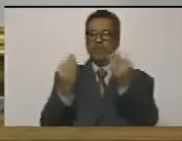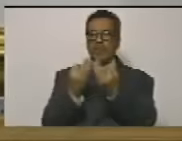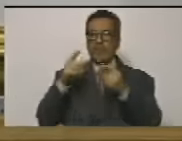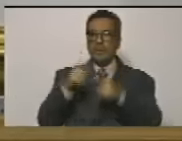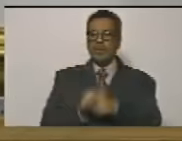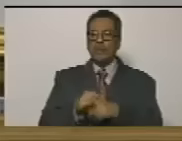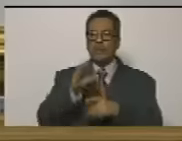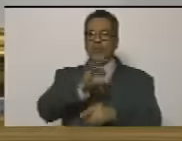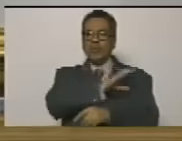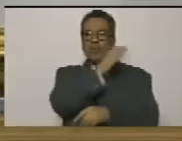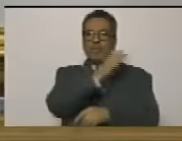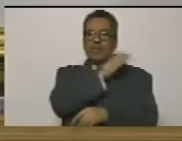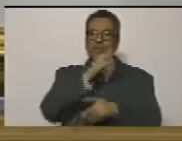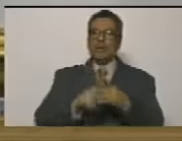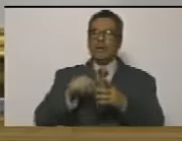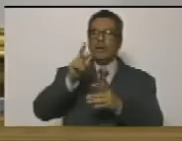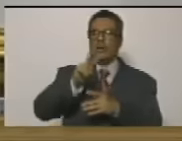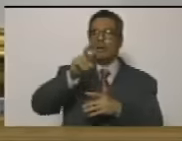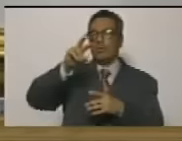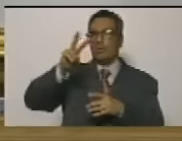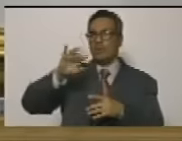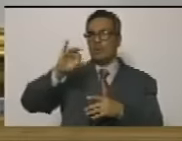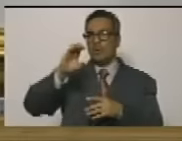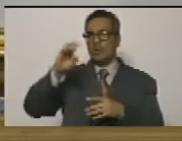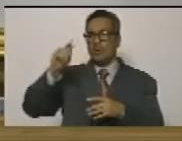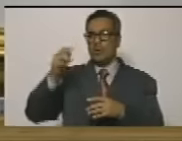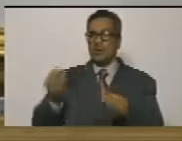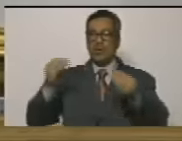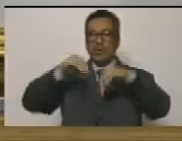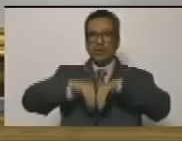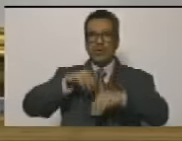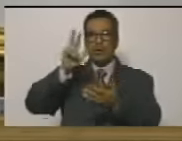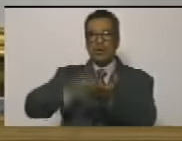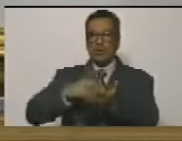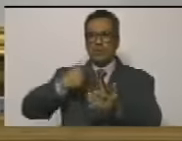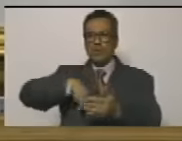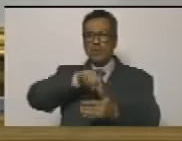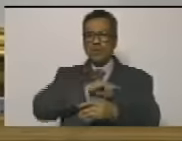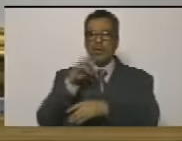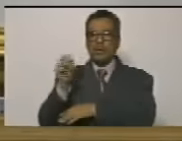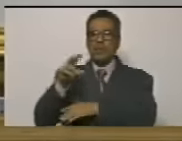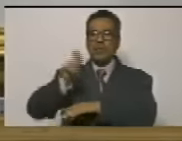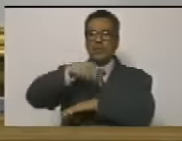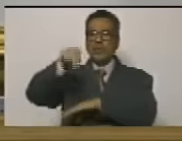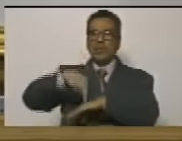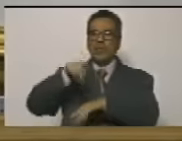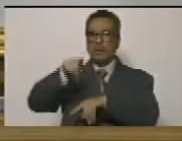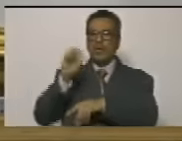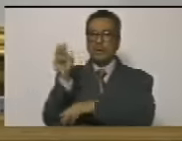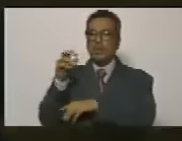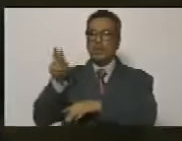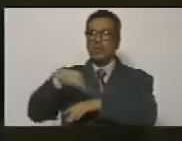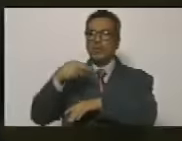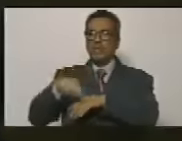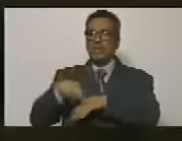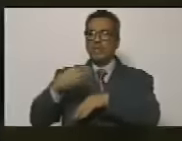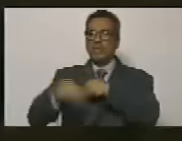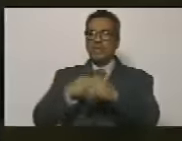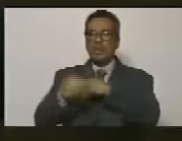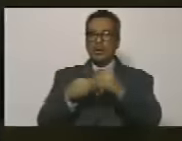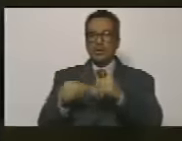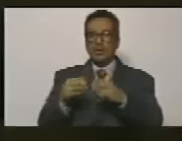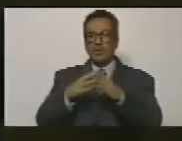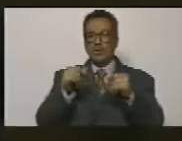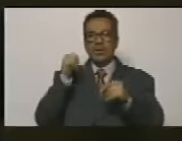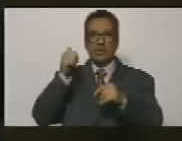del capitán Víctor Hugo Morales este acuerdo aprobado por nuestra asamblea nacional y que de esta asamblea le hagamos llegar a